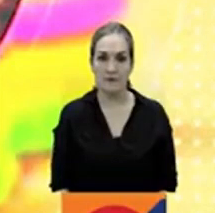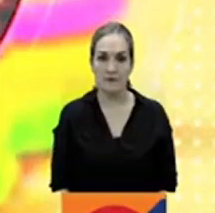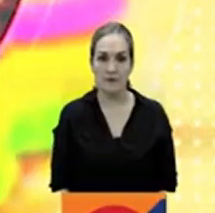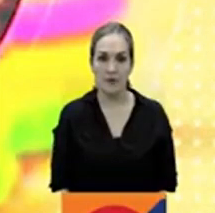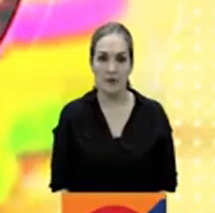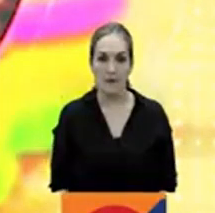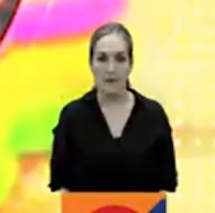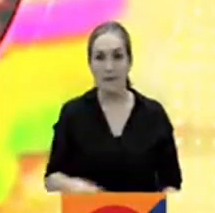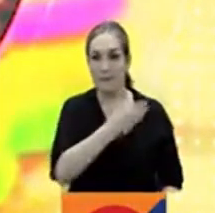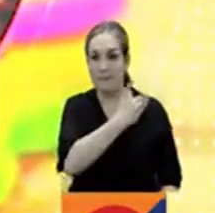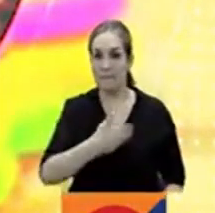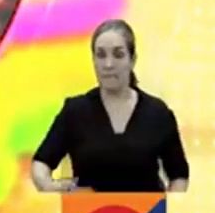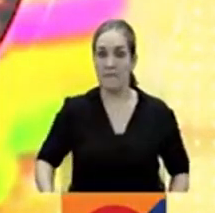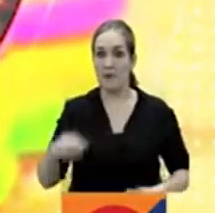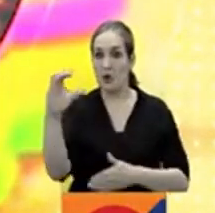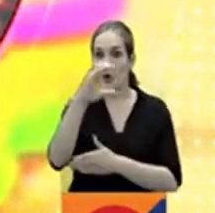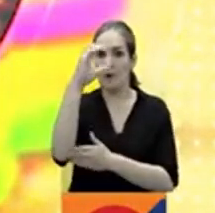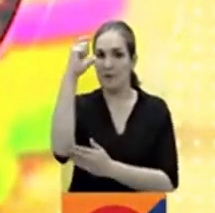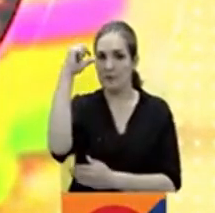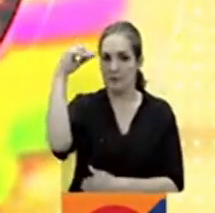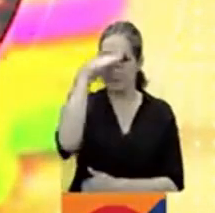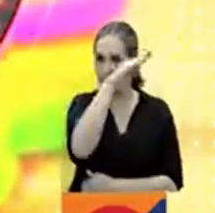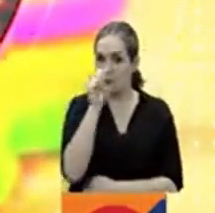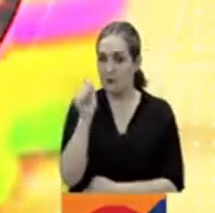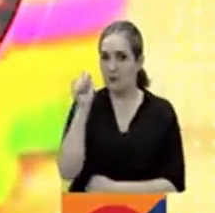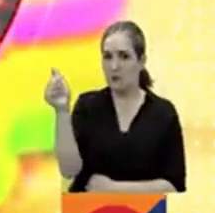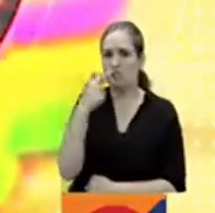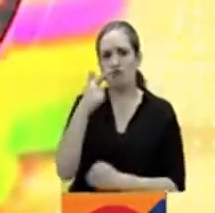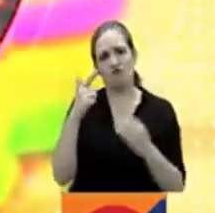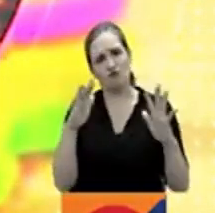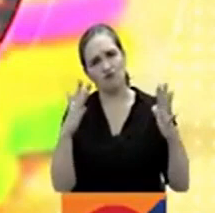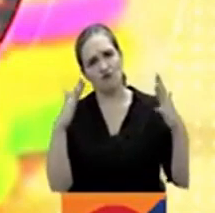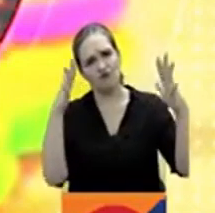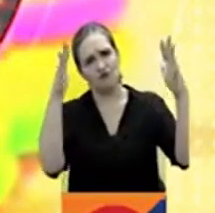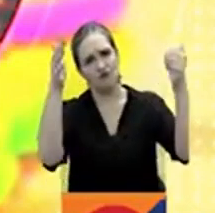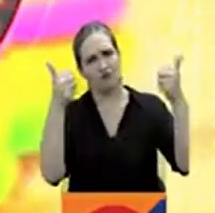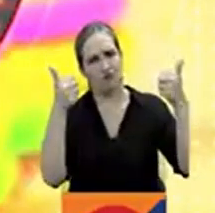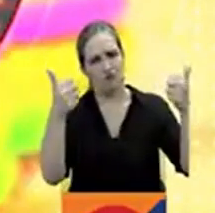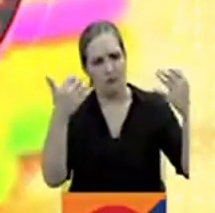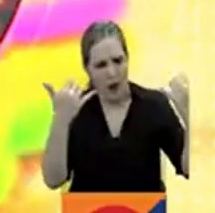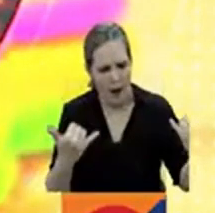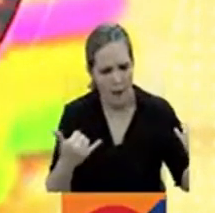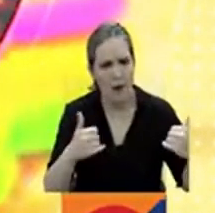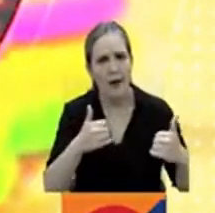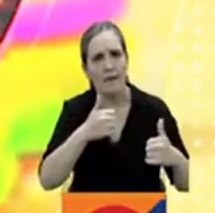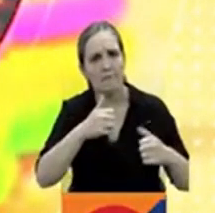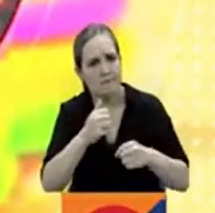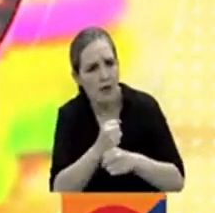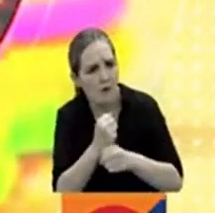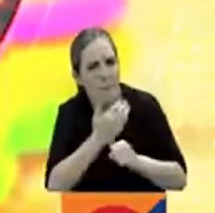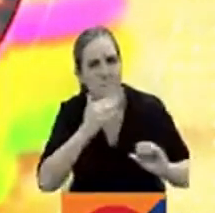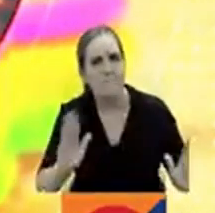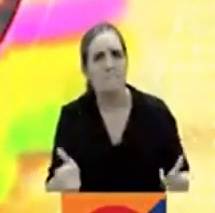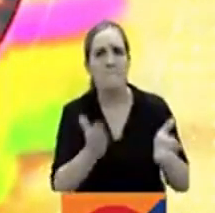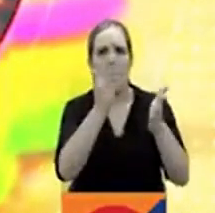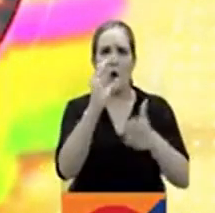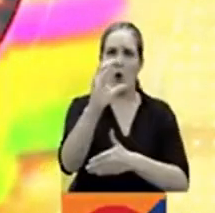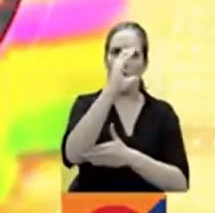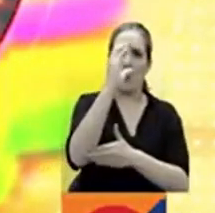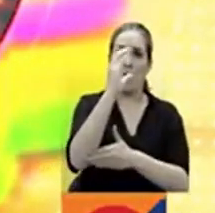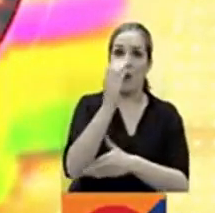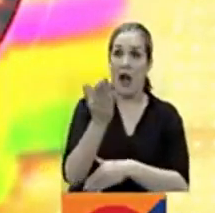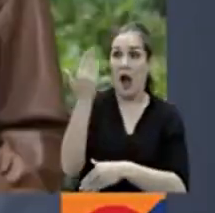El presidente de la República, Gustavo Petro, celebró la disminución de la tasa de informalidad en el país que cayó 0,7 puntos